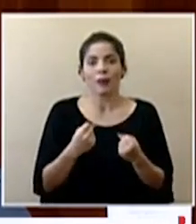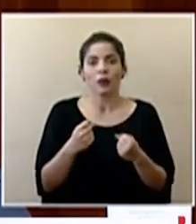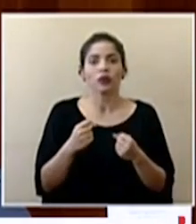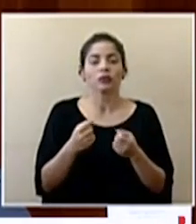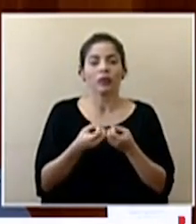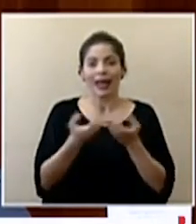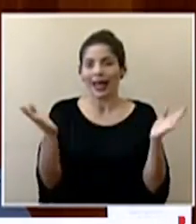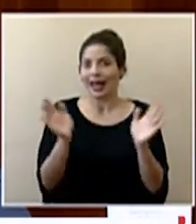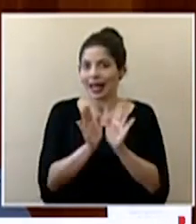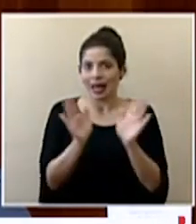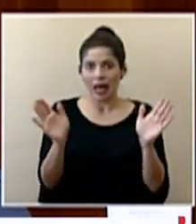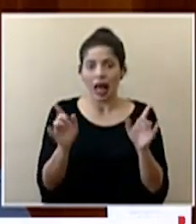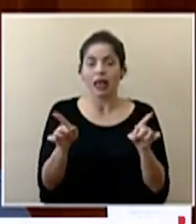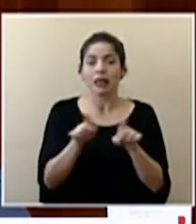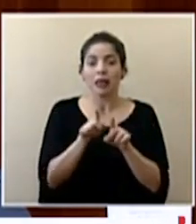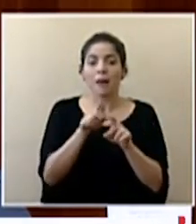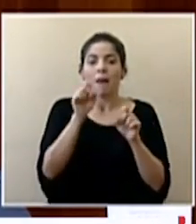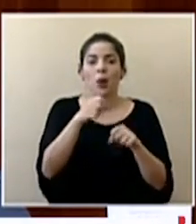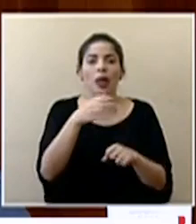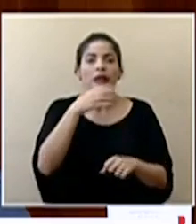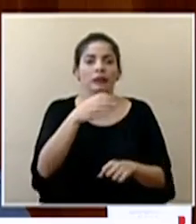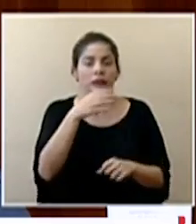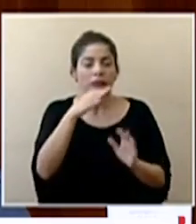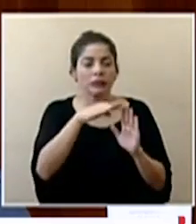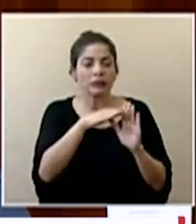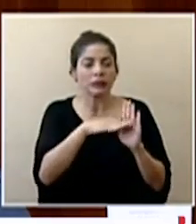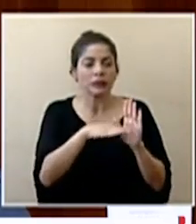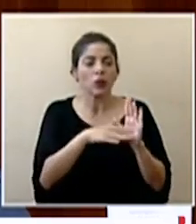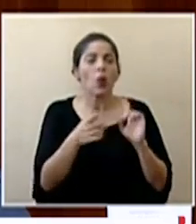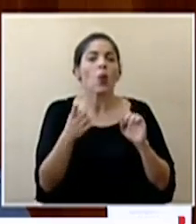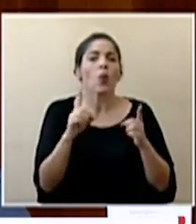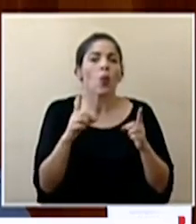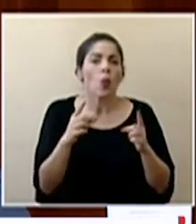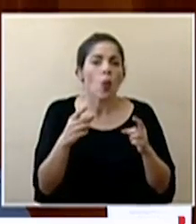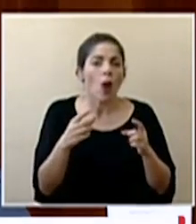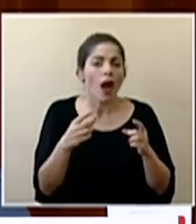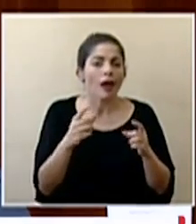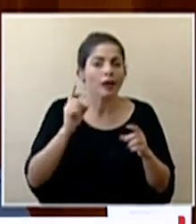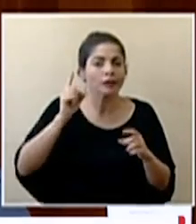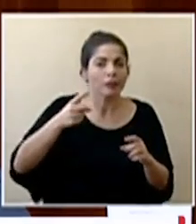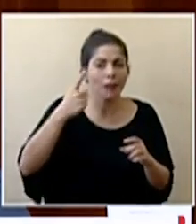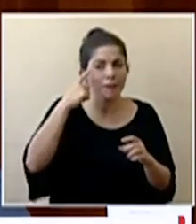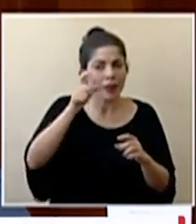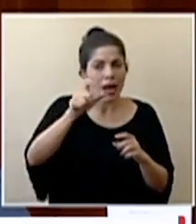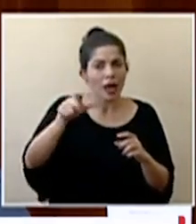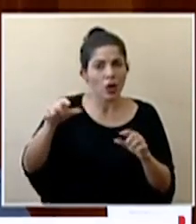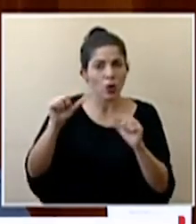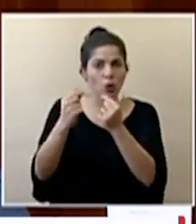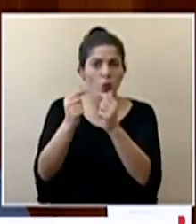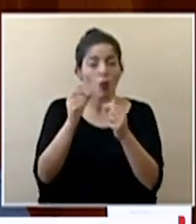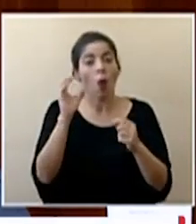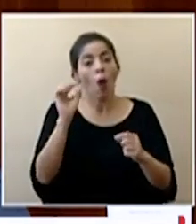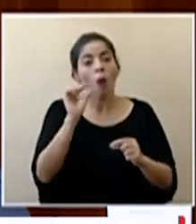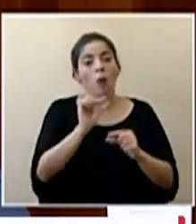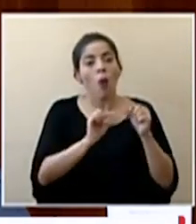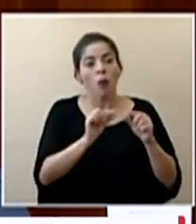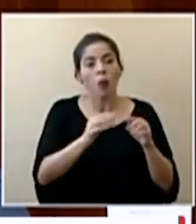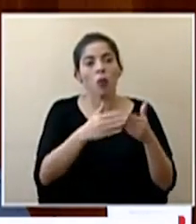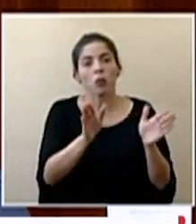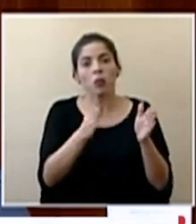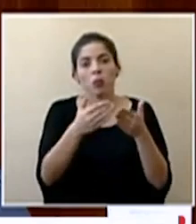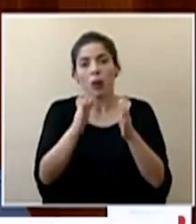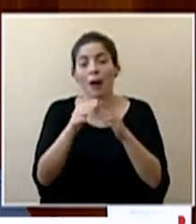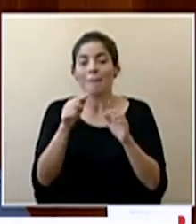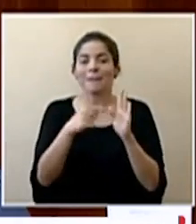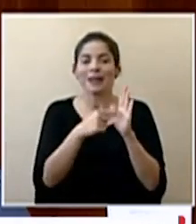eventualmente tomar algún tipo de recomendaciones de mantener ciertas medidas para esas poblaciones o podemos ir levantando poco a poco pero eso solamente